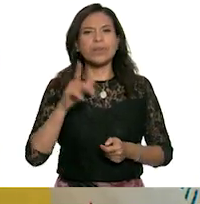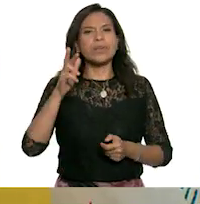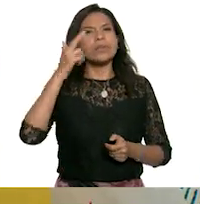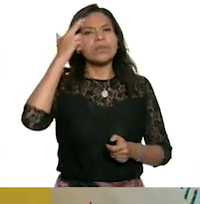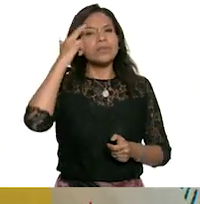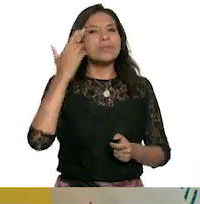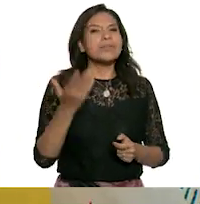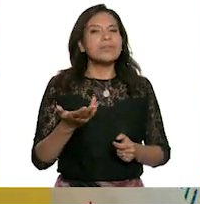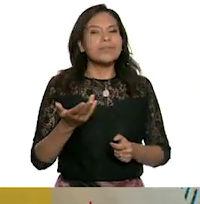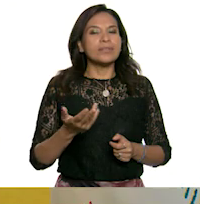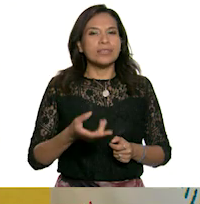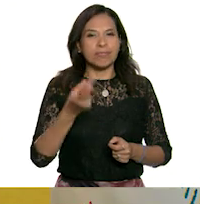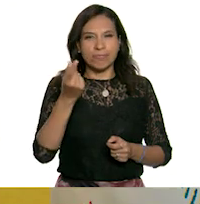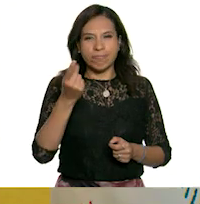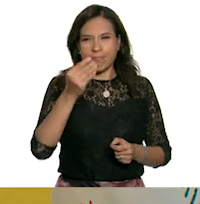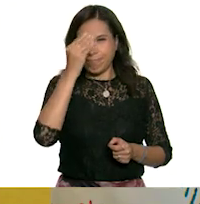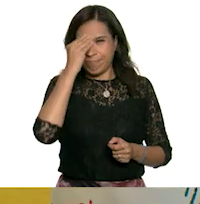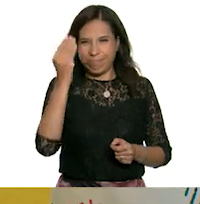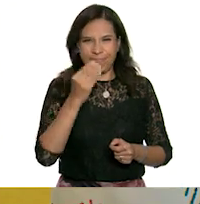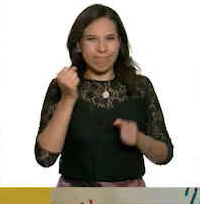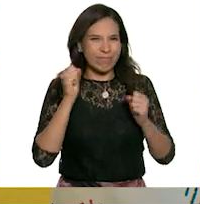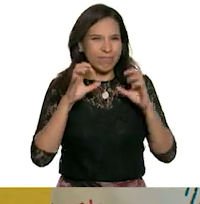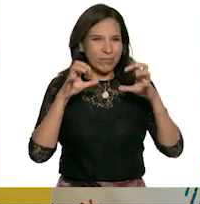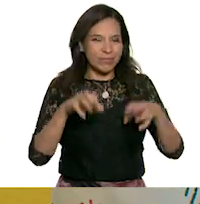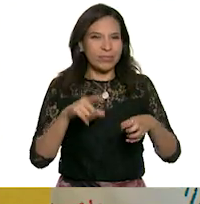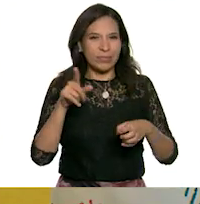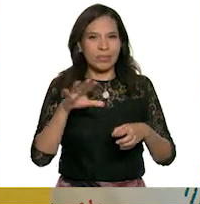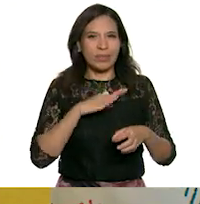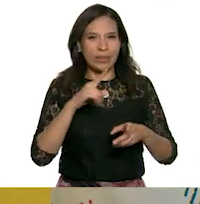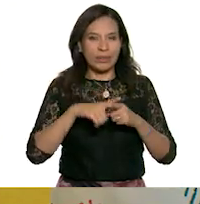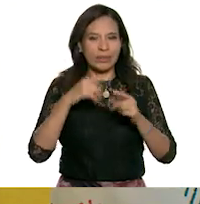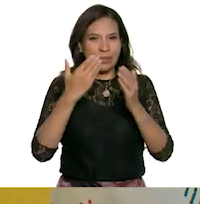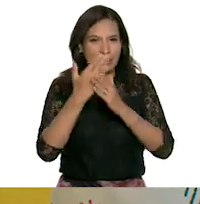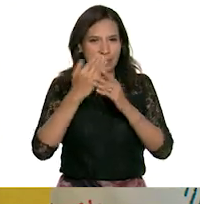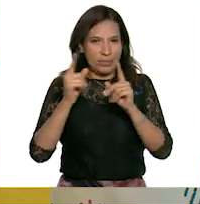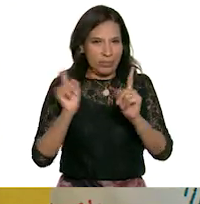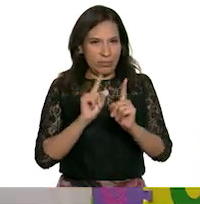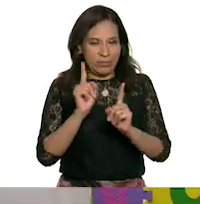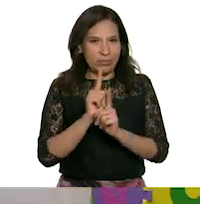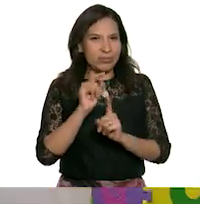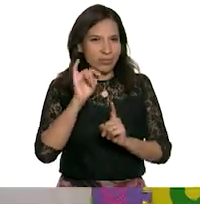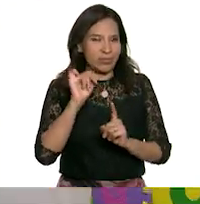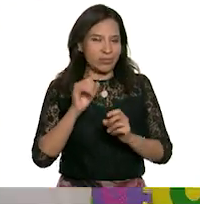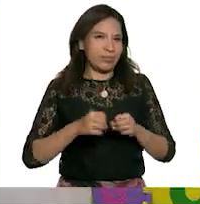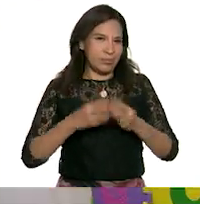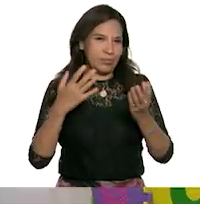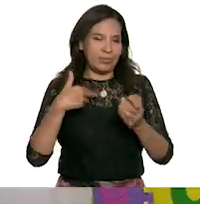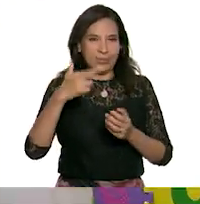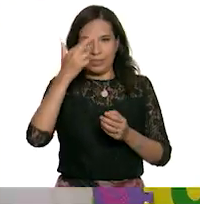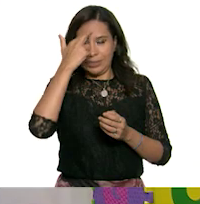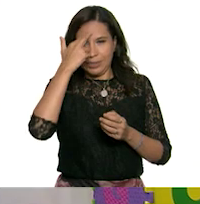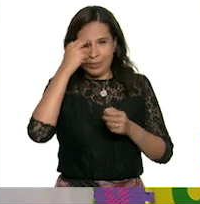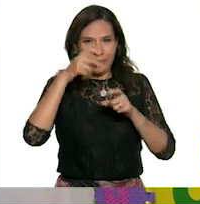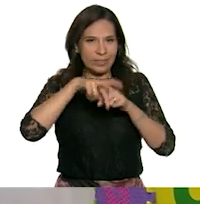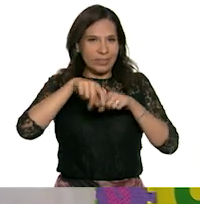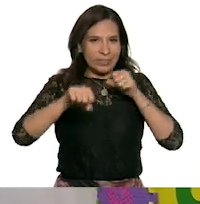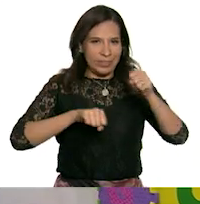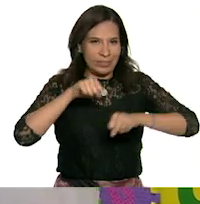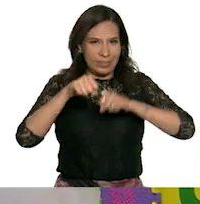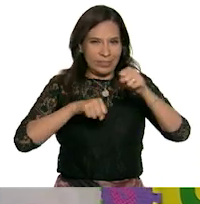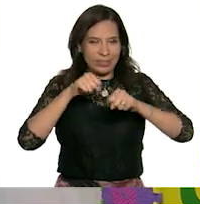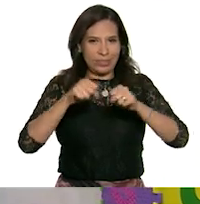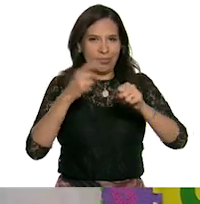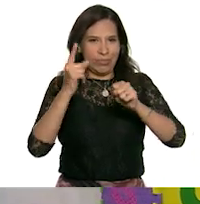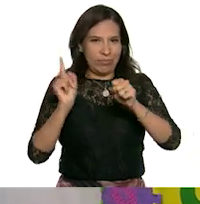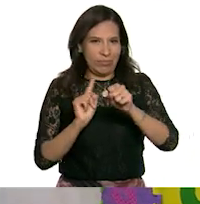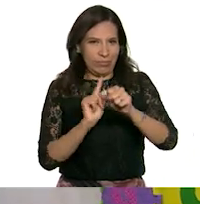¿recuerdas el perro feroz? Sí ¿que te llegó correteando en la mañana? Sí, sí, claro me acuerdo perfecto que yo iba pedaleando